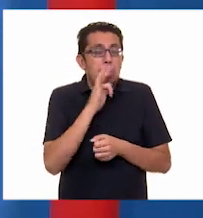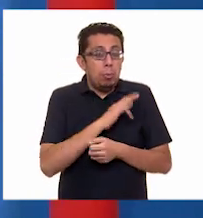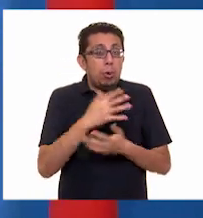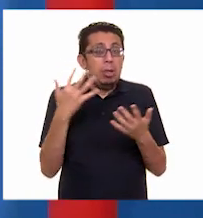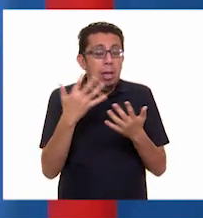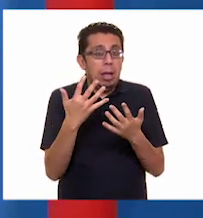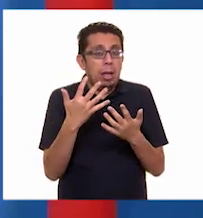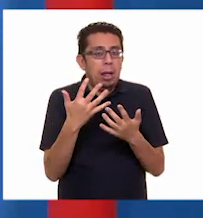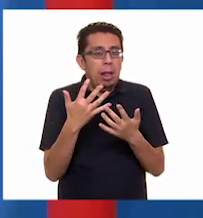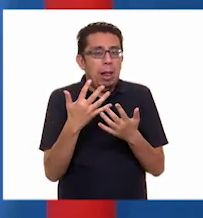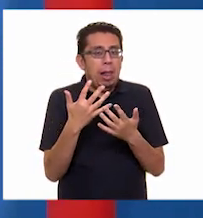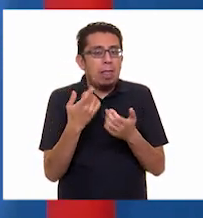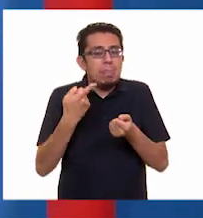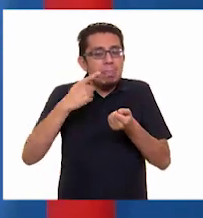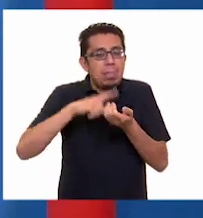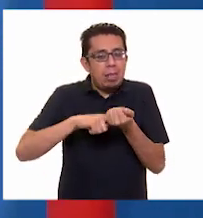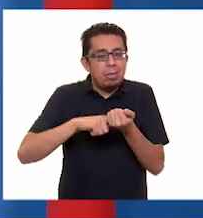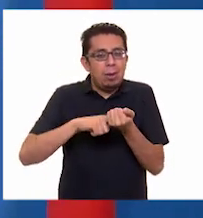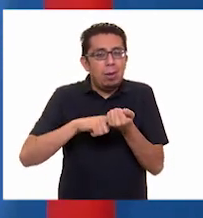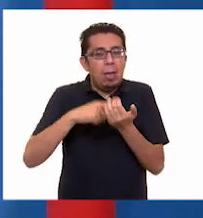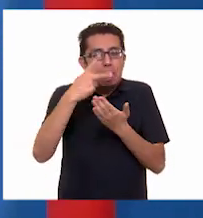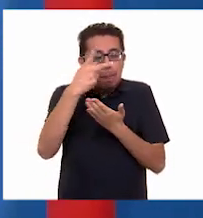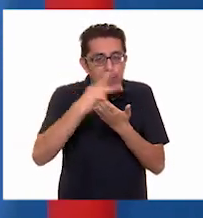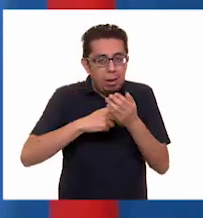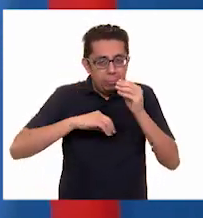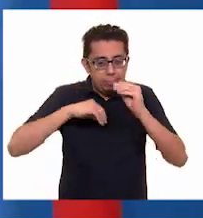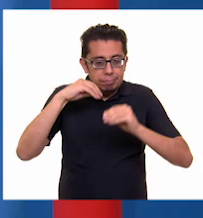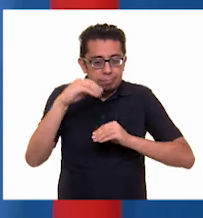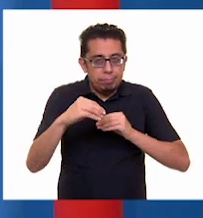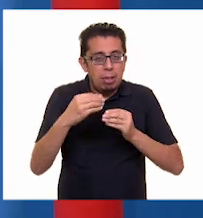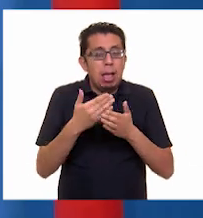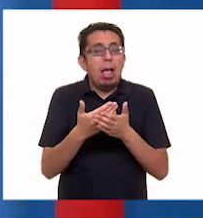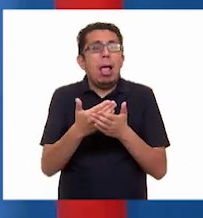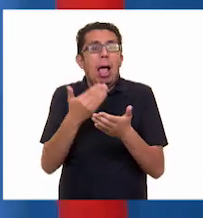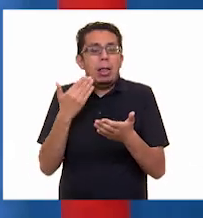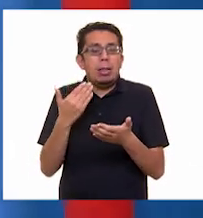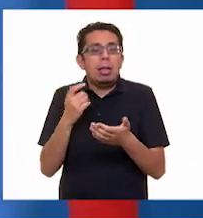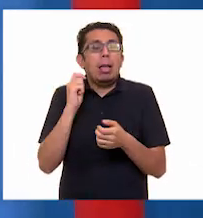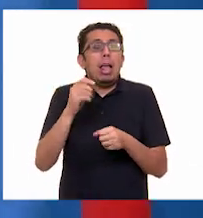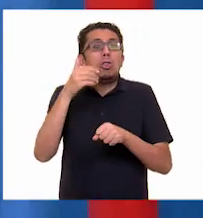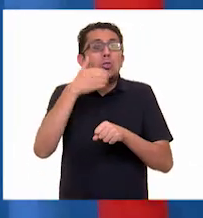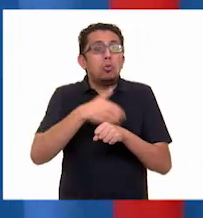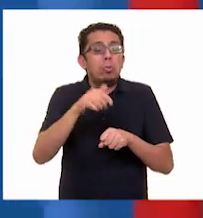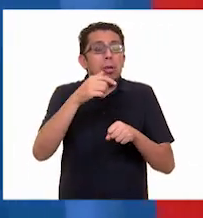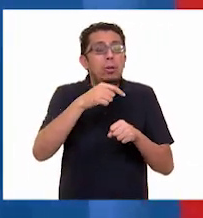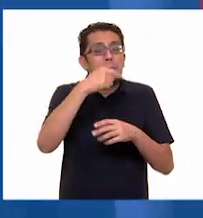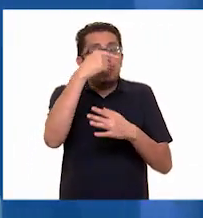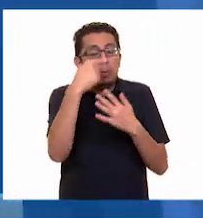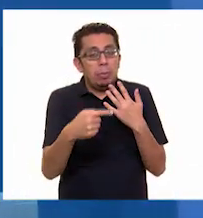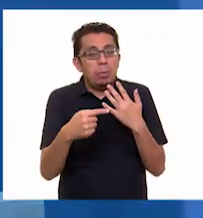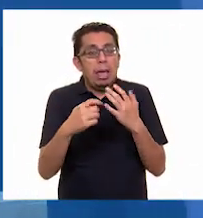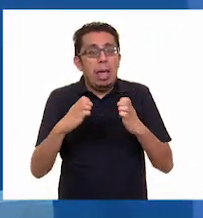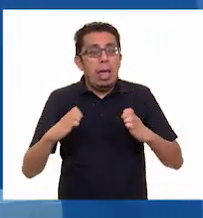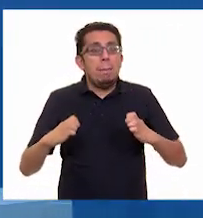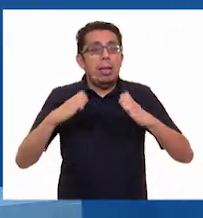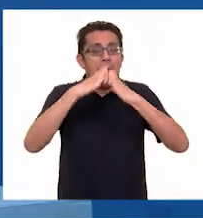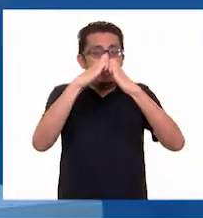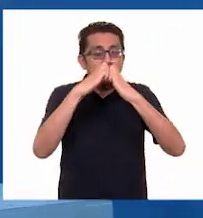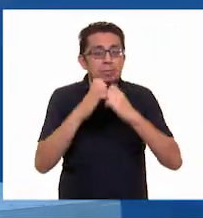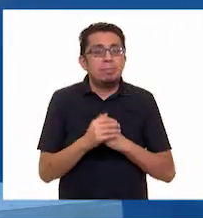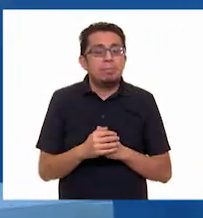en el plan, en el apartado antes, que son los números de emergencia. Entonces vamos a ponerlo igual